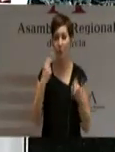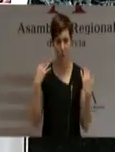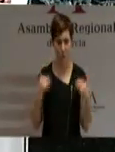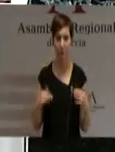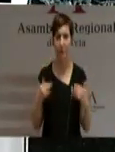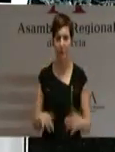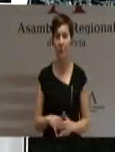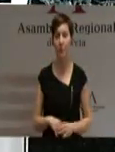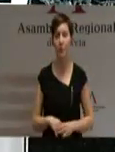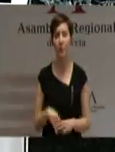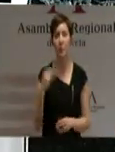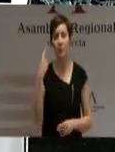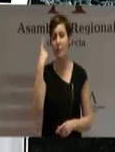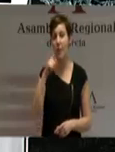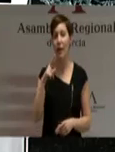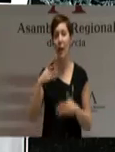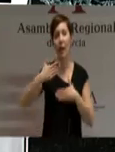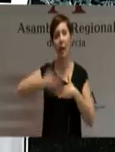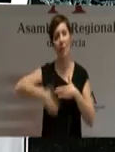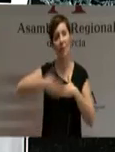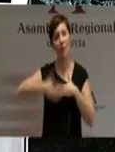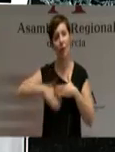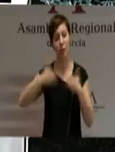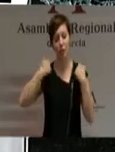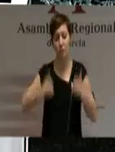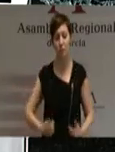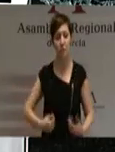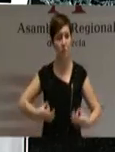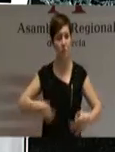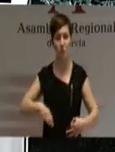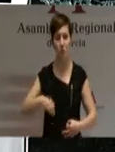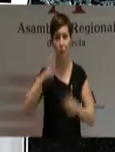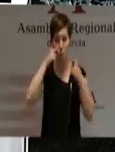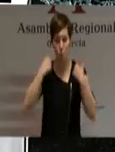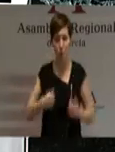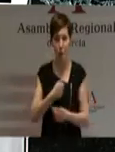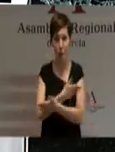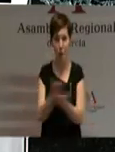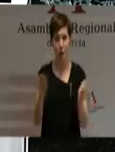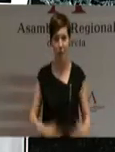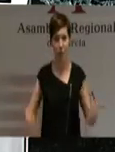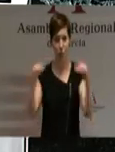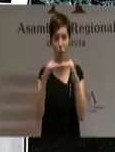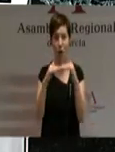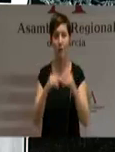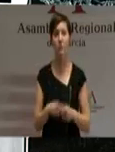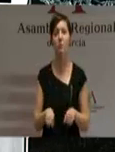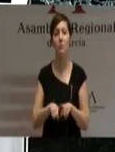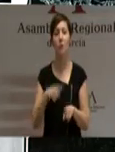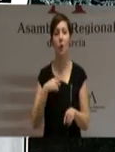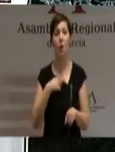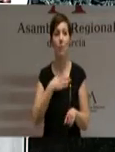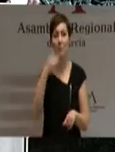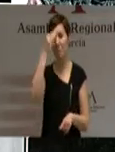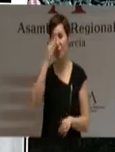Soy consciente de mis limitaciones, como cualquier ser humano las tiene. Nunca he aspirado a acertar en